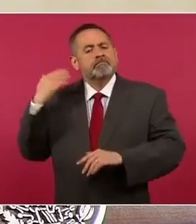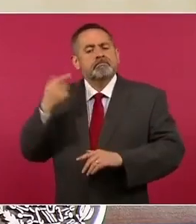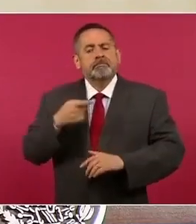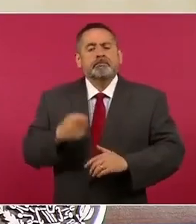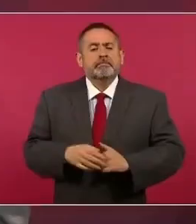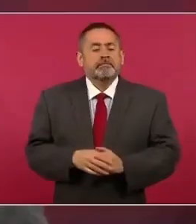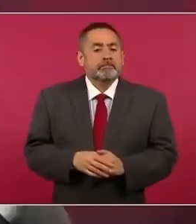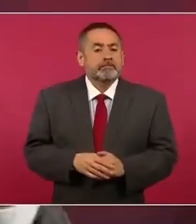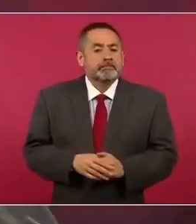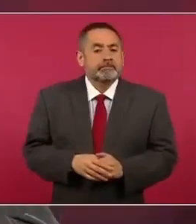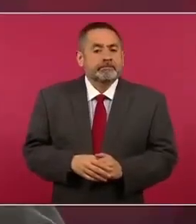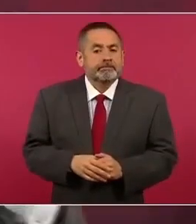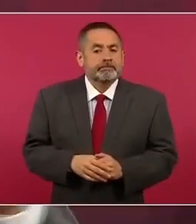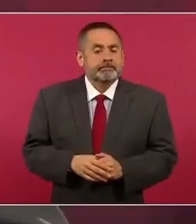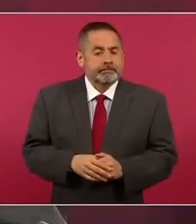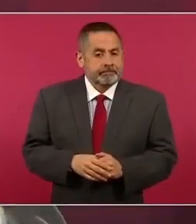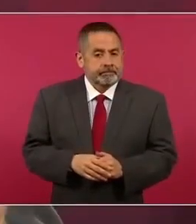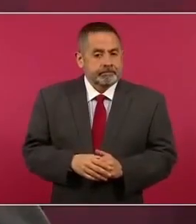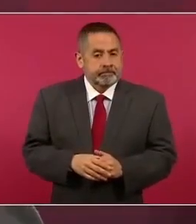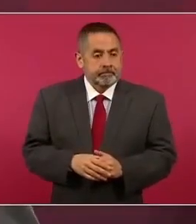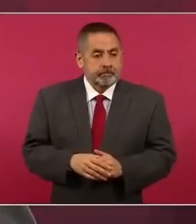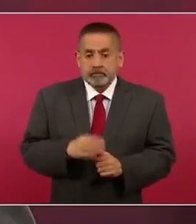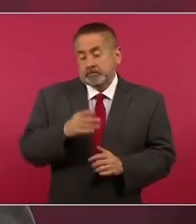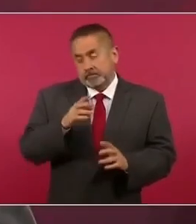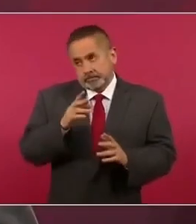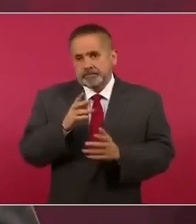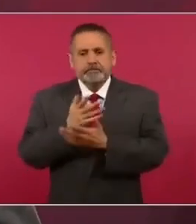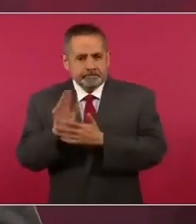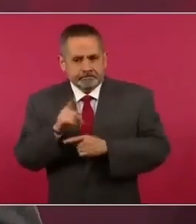que además es un tiempo excepcional